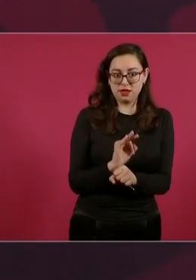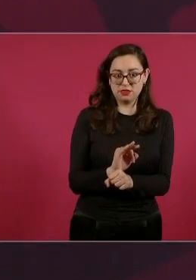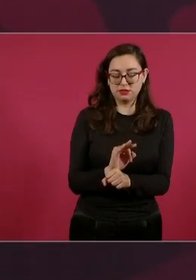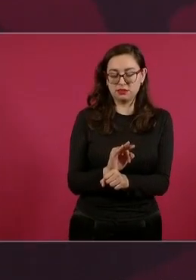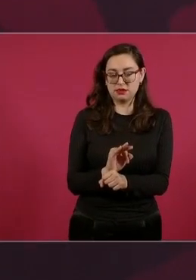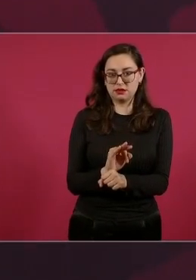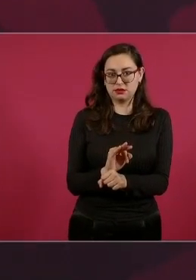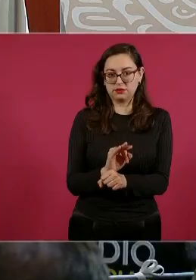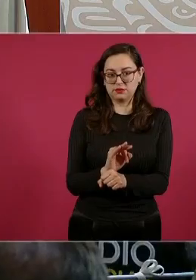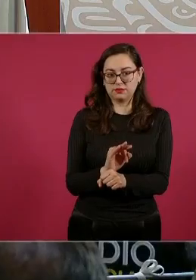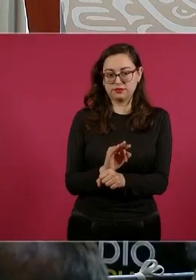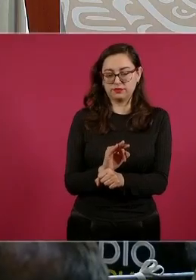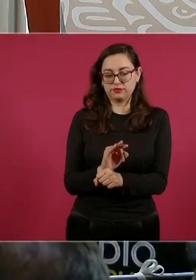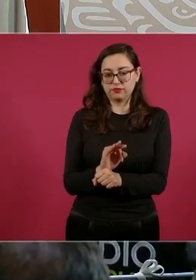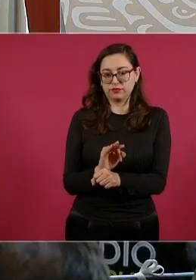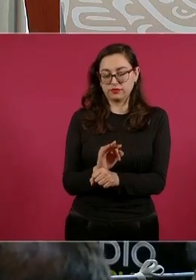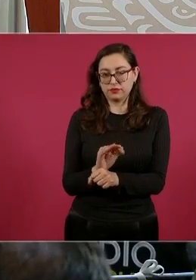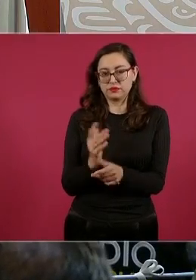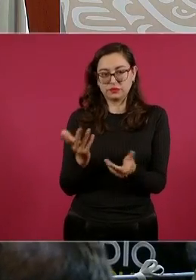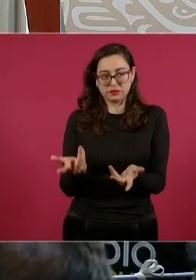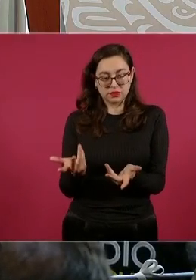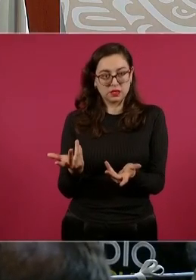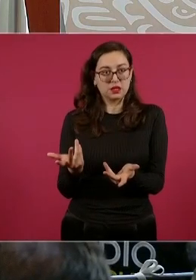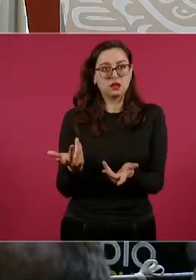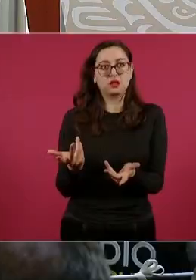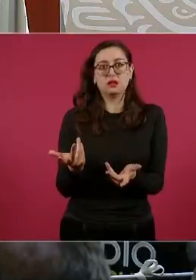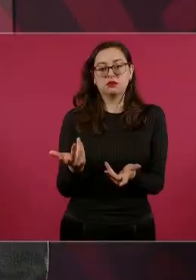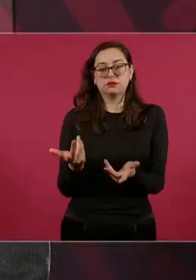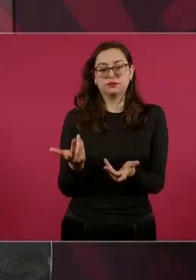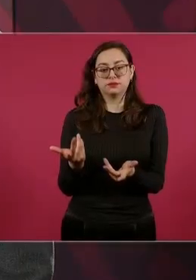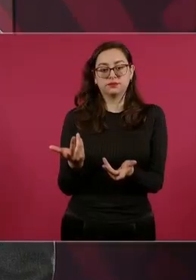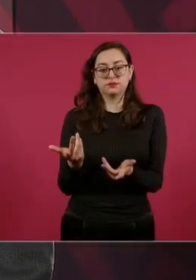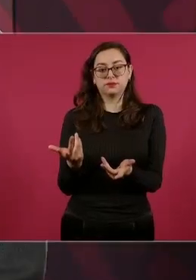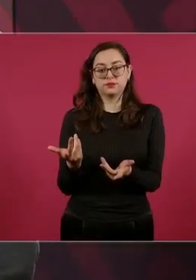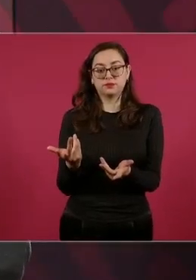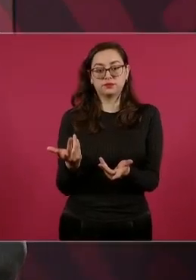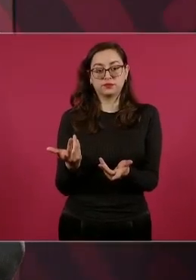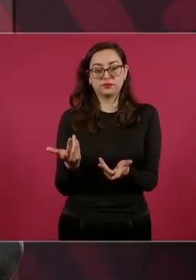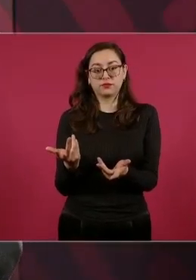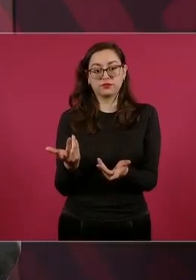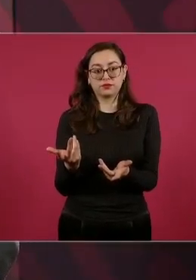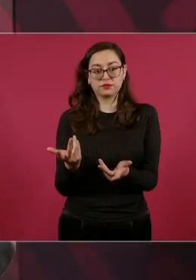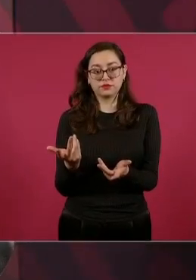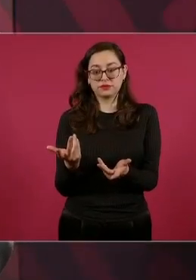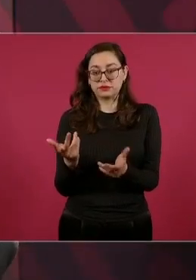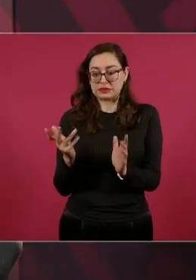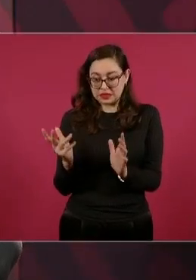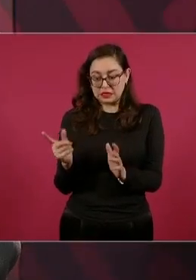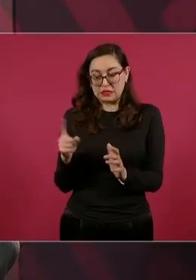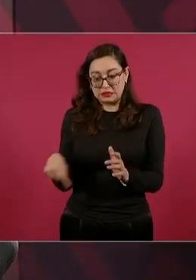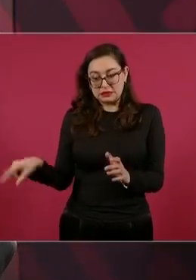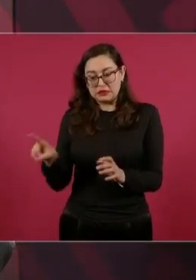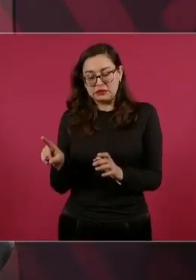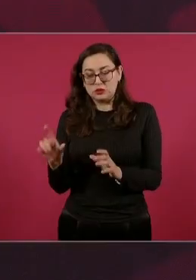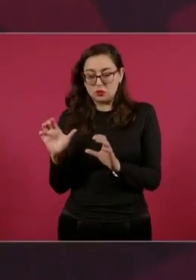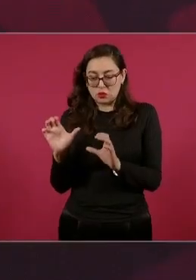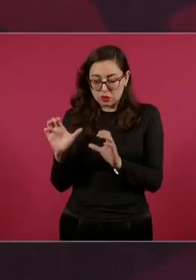ciudadanas, que con cuidado, con prudencia,